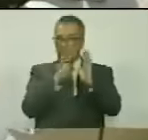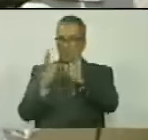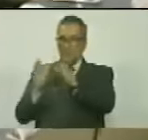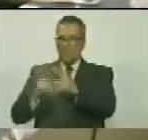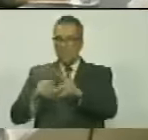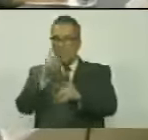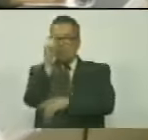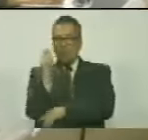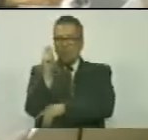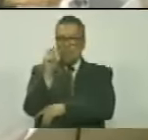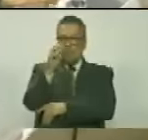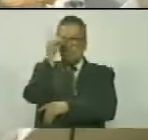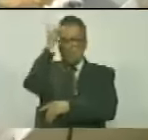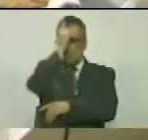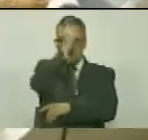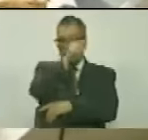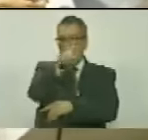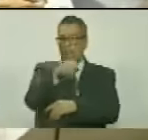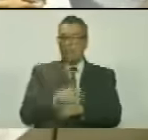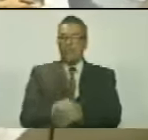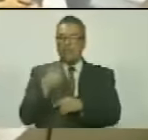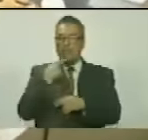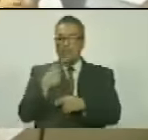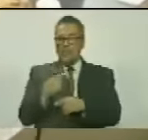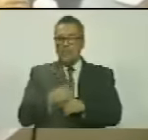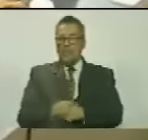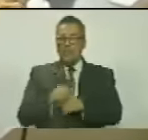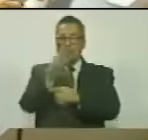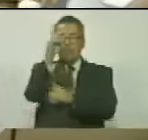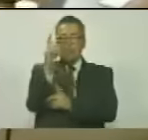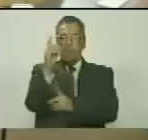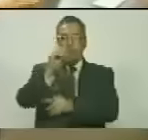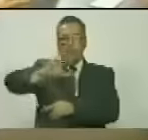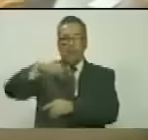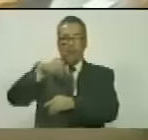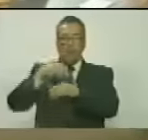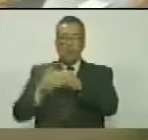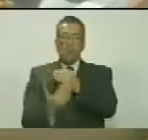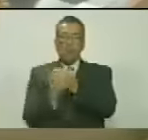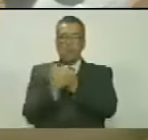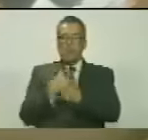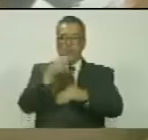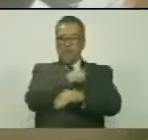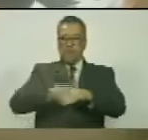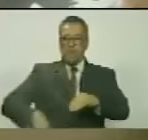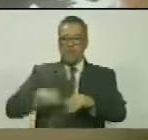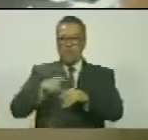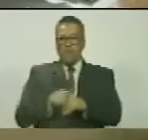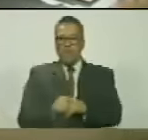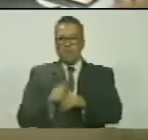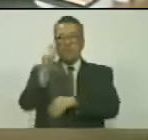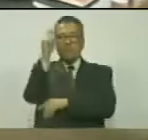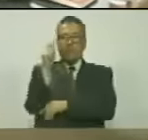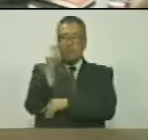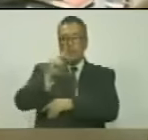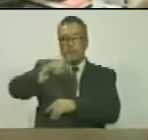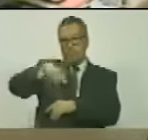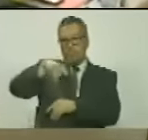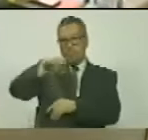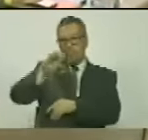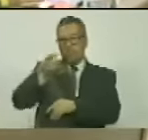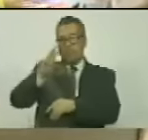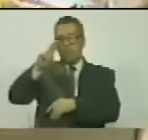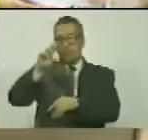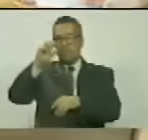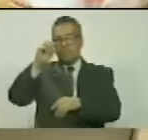la Patria, el diputado Diosdado Cabello Rondón postuló al diputado Jorge Rodríguez Gómez como presidente, al diputado Pedro José